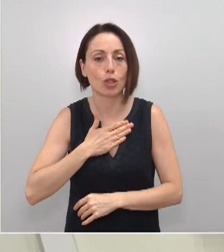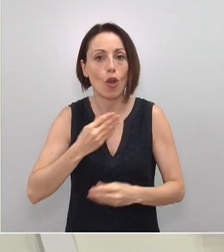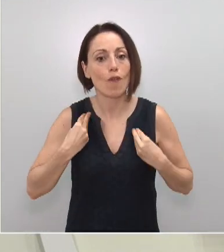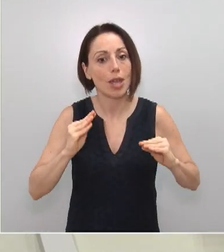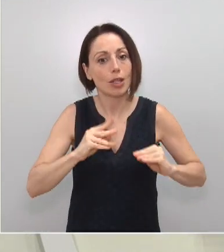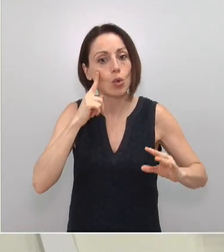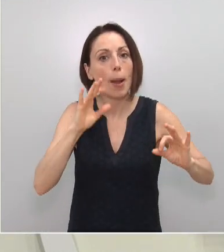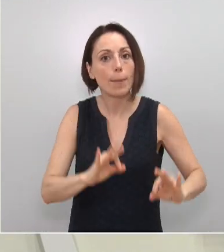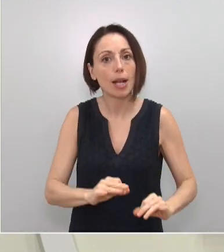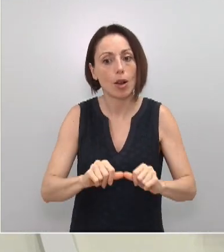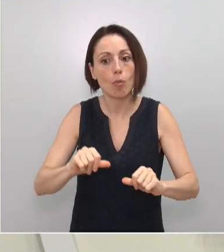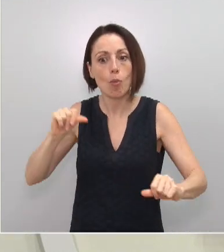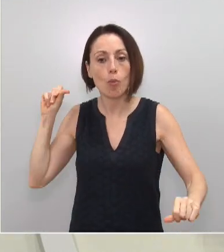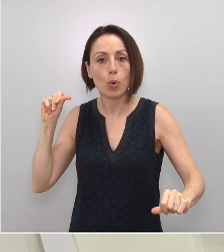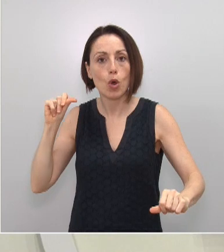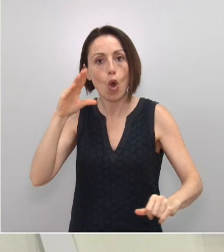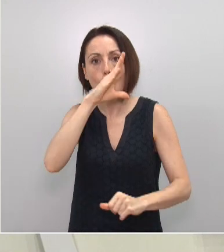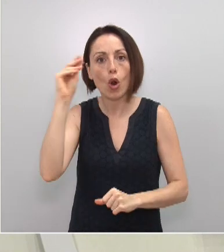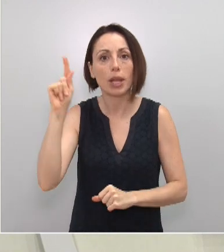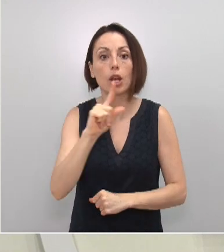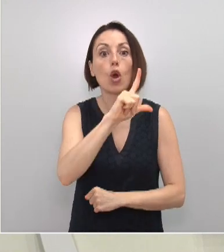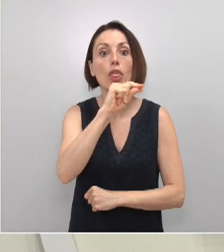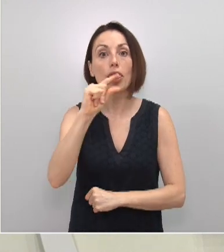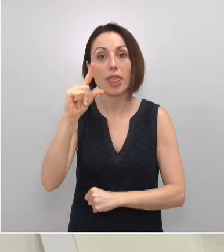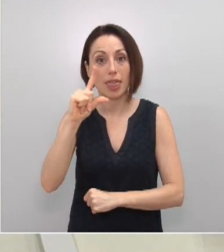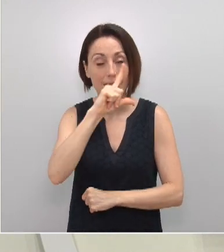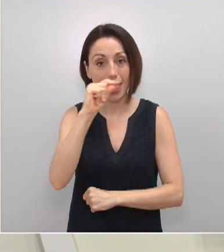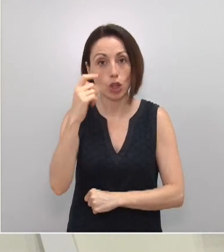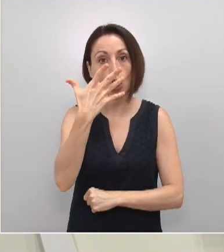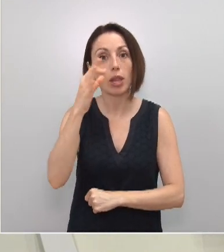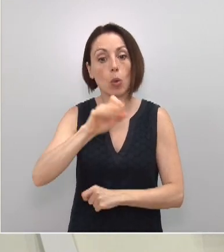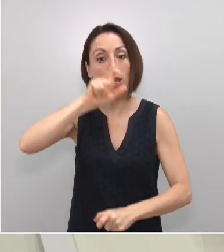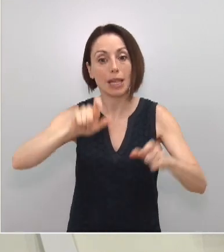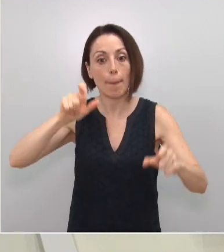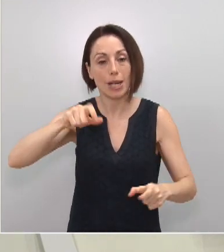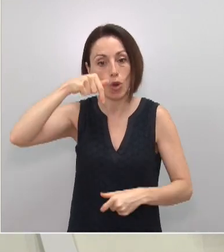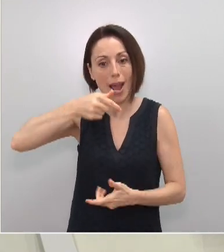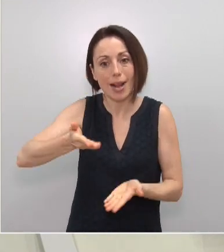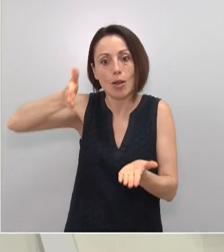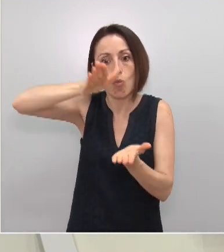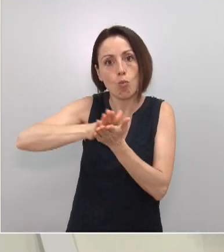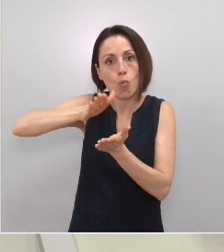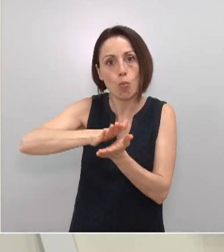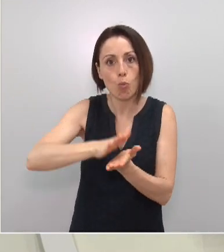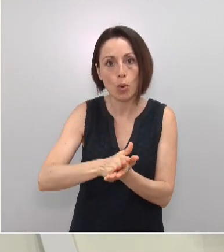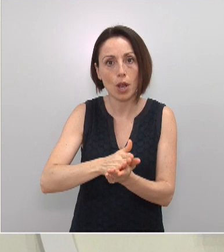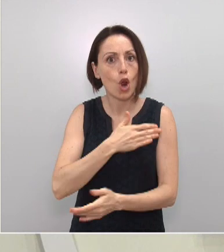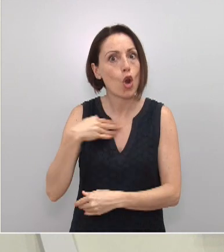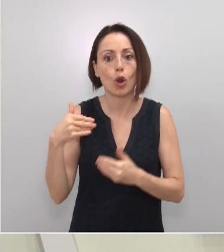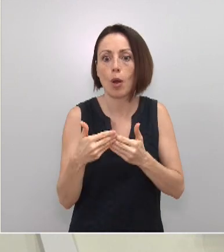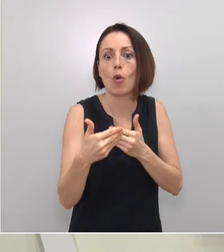podemos olvidar que han fallecido 150 personas en la región de Murcia. No queremos que haya ninguna pérdida más.